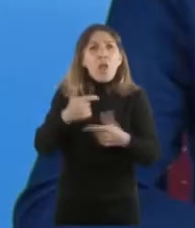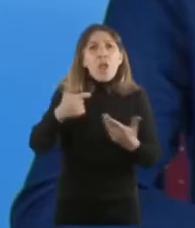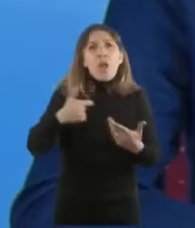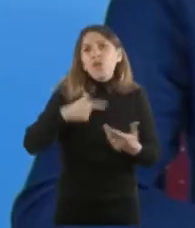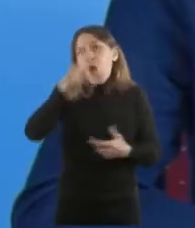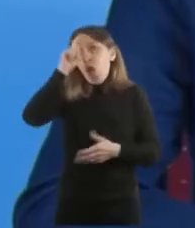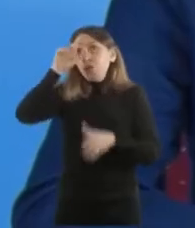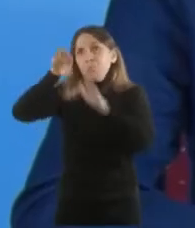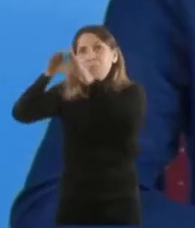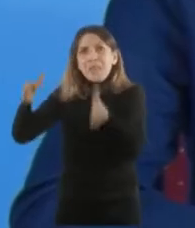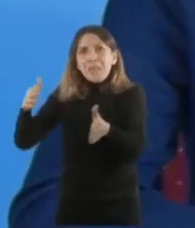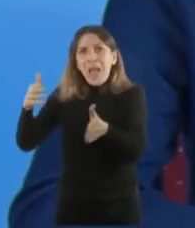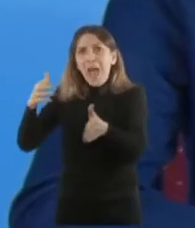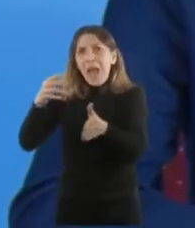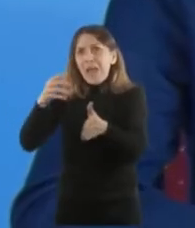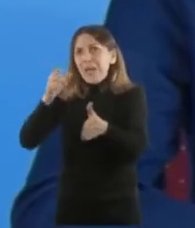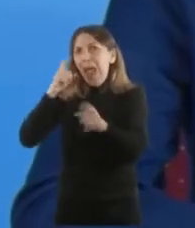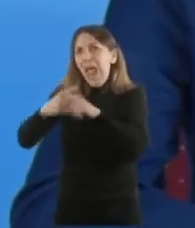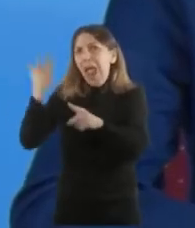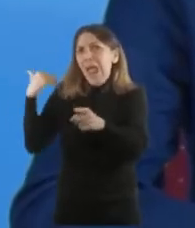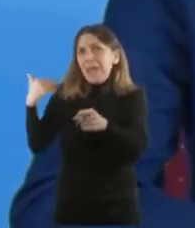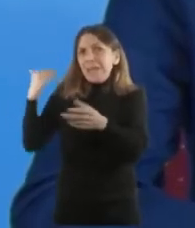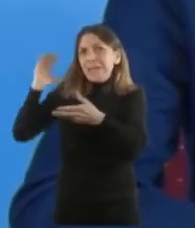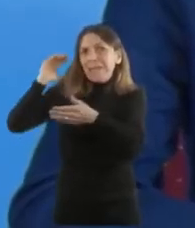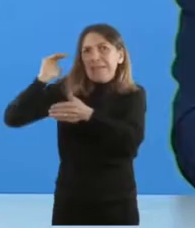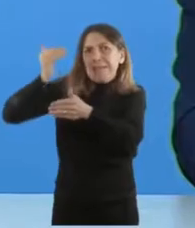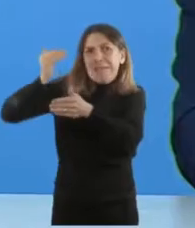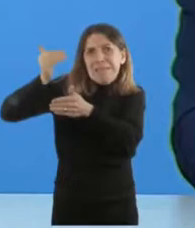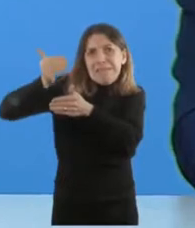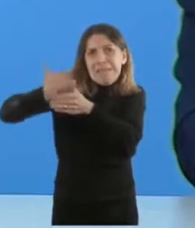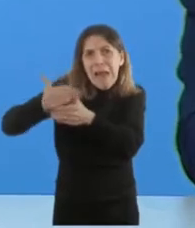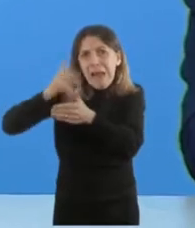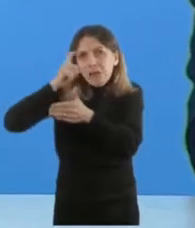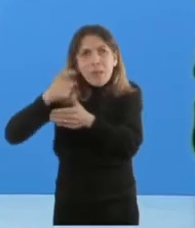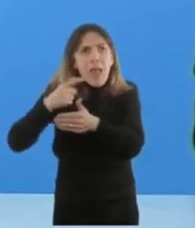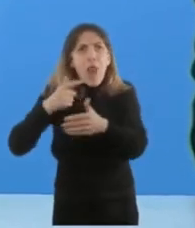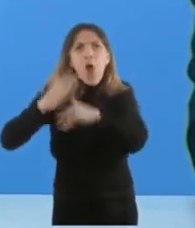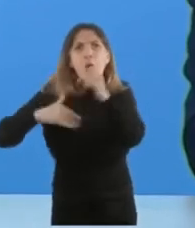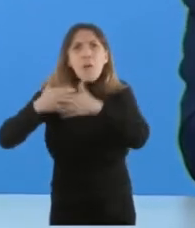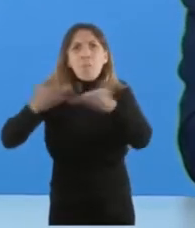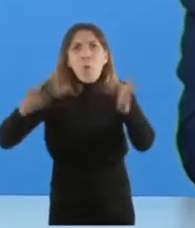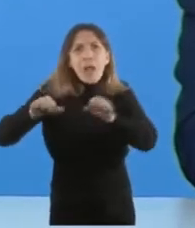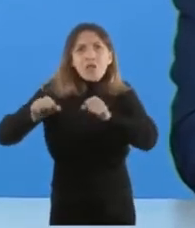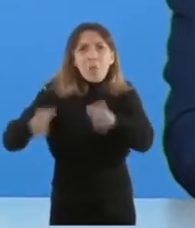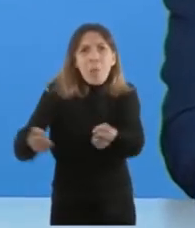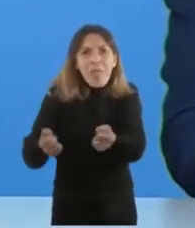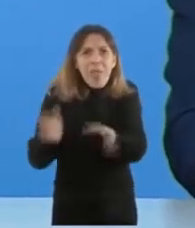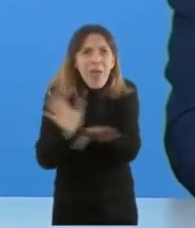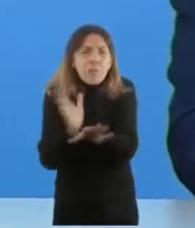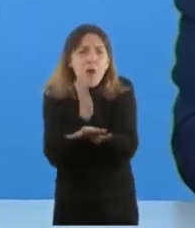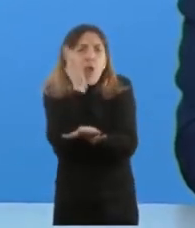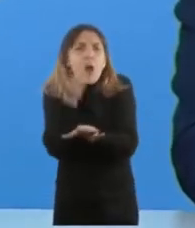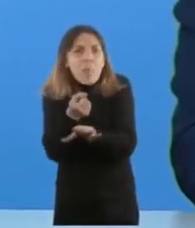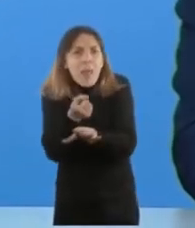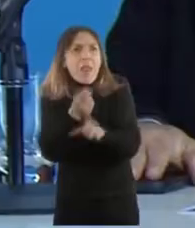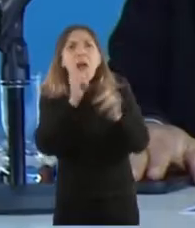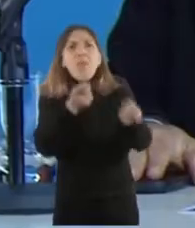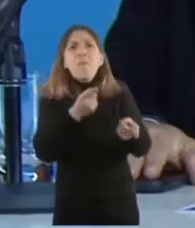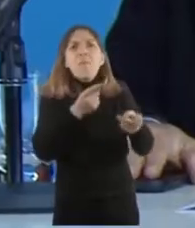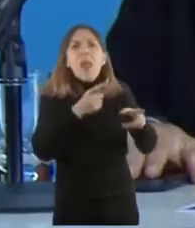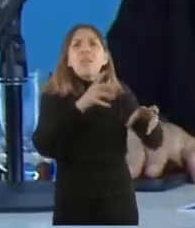un hospital, me dejaron de hacer obra pública, no me dejaron armar los parques